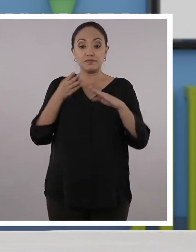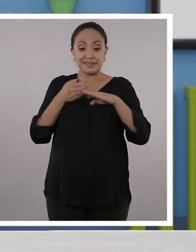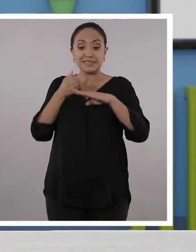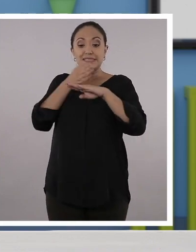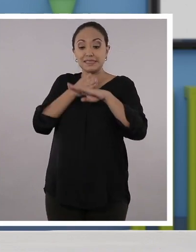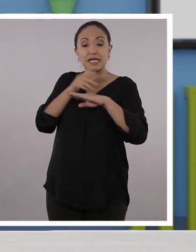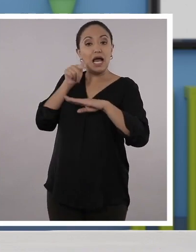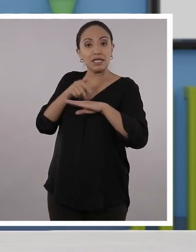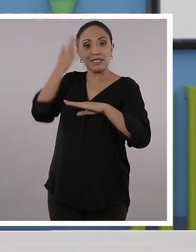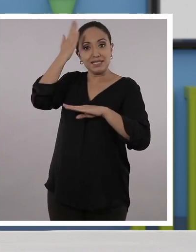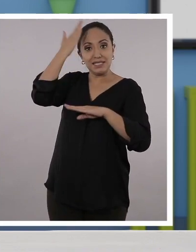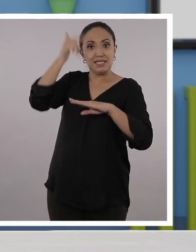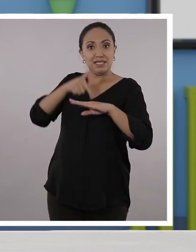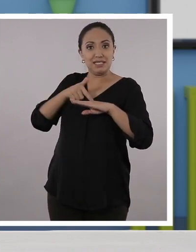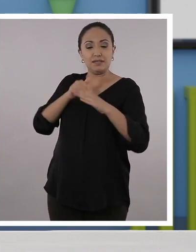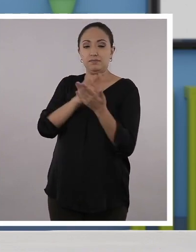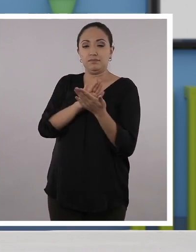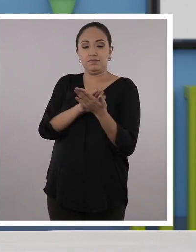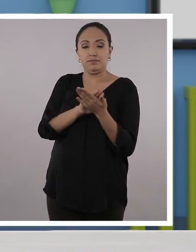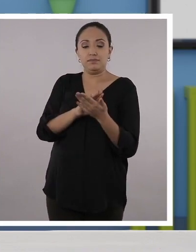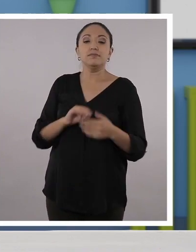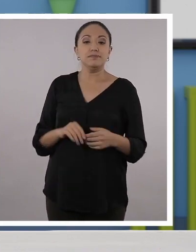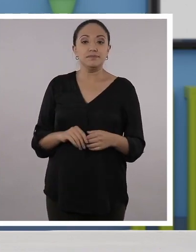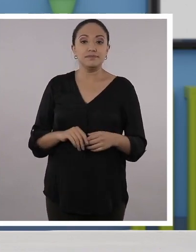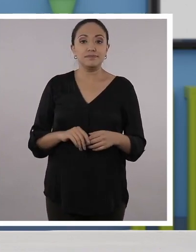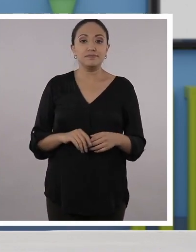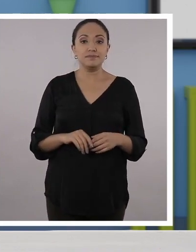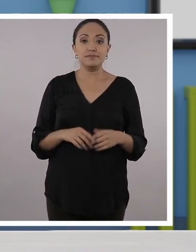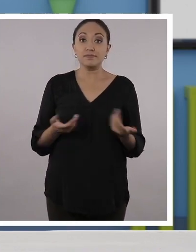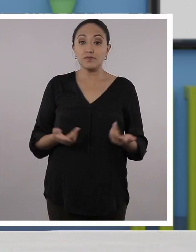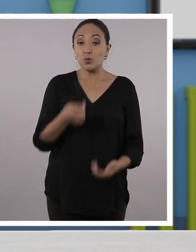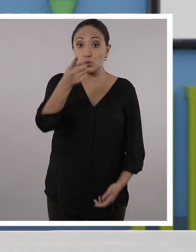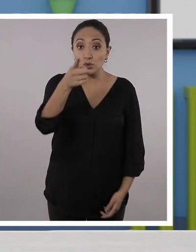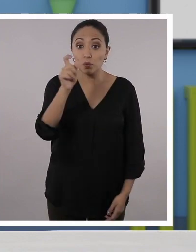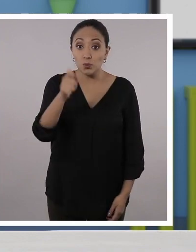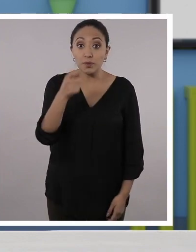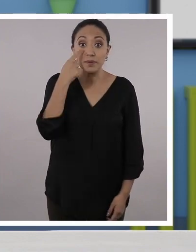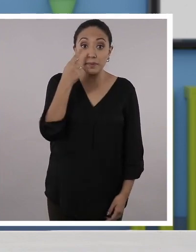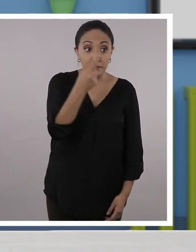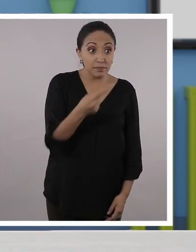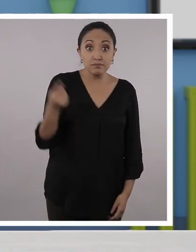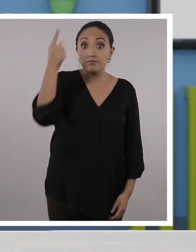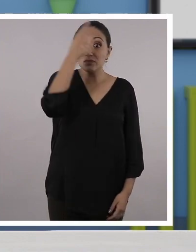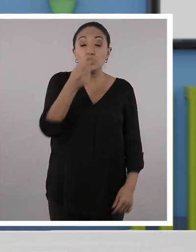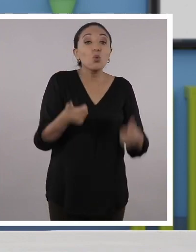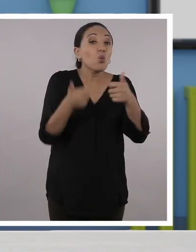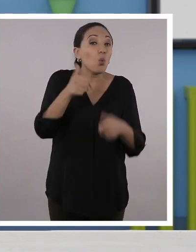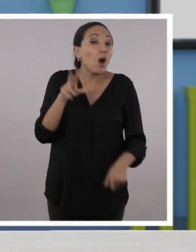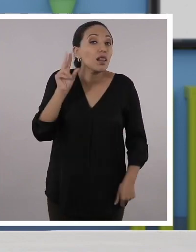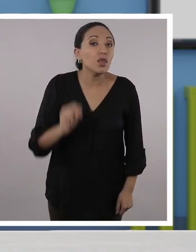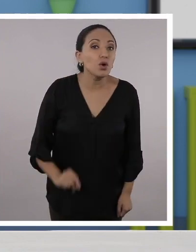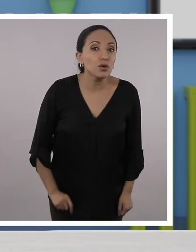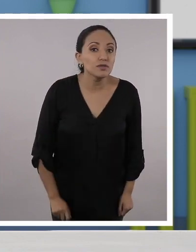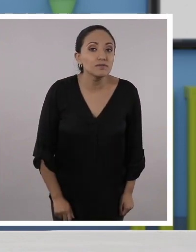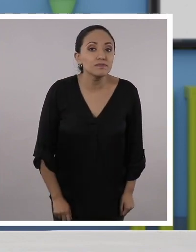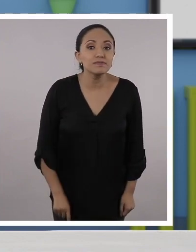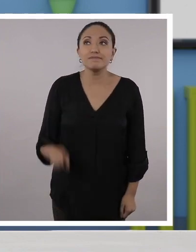en la penúltima sílaba terminada en L. Chicos y chicas, ¿ustedes ya identificaron cuál no pertenece?